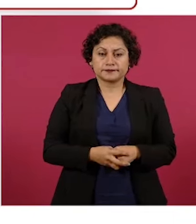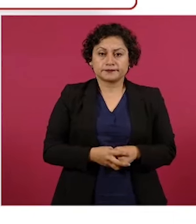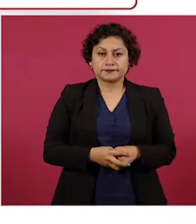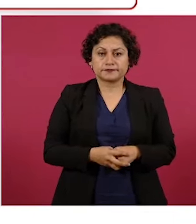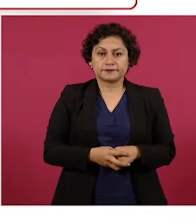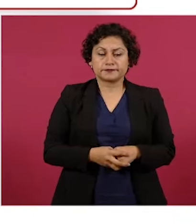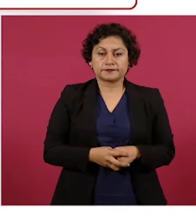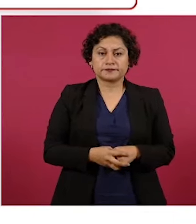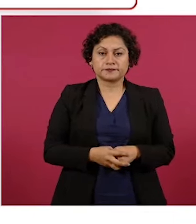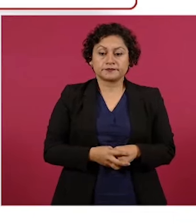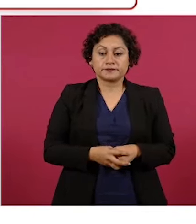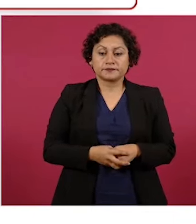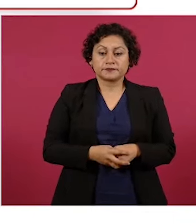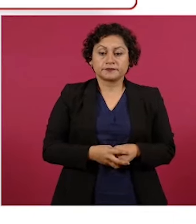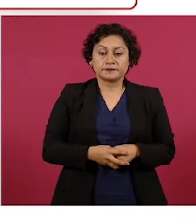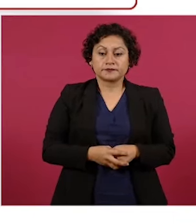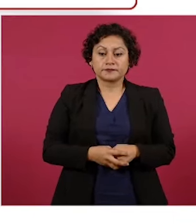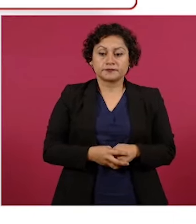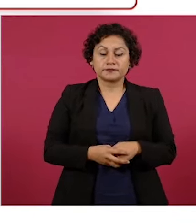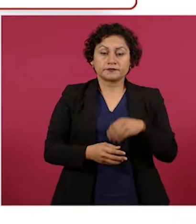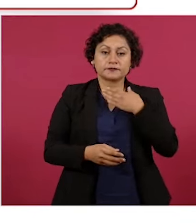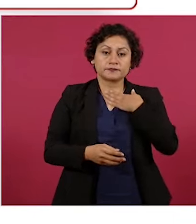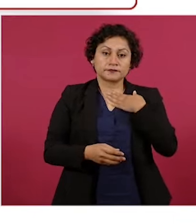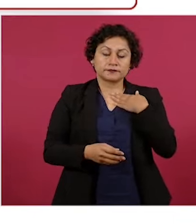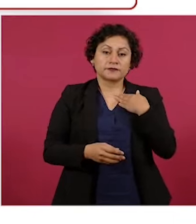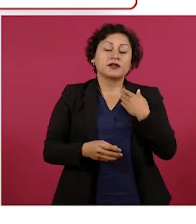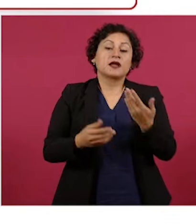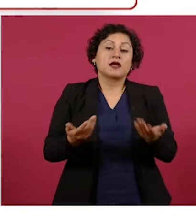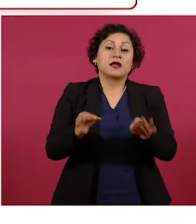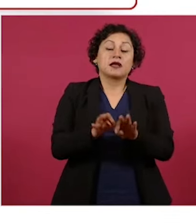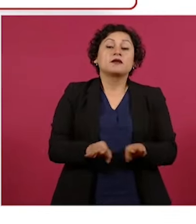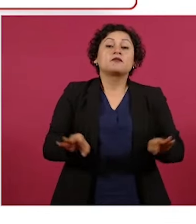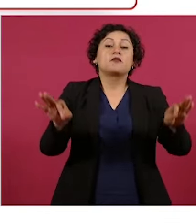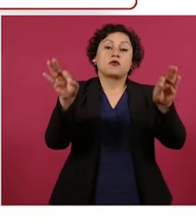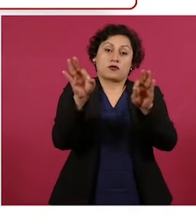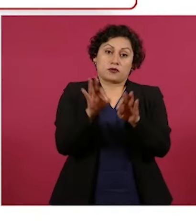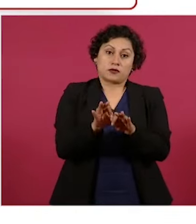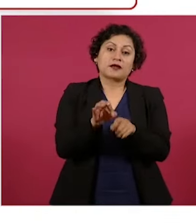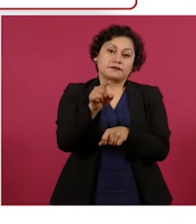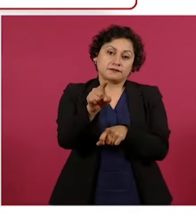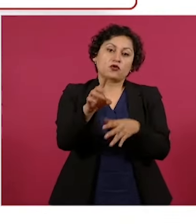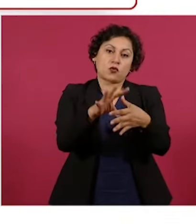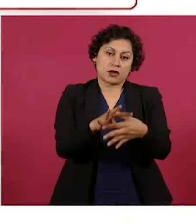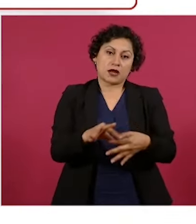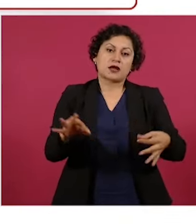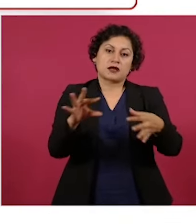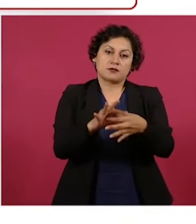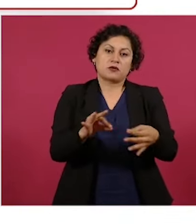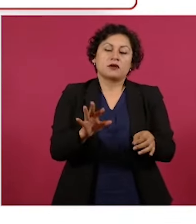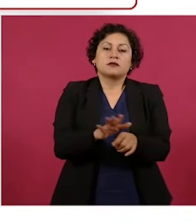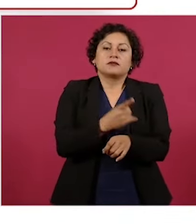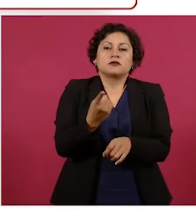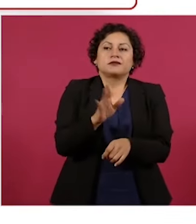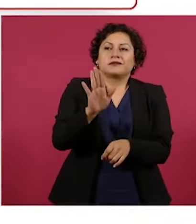Es importante que les pongas, porque si no parece que es un plan, pero aquí